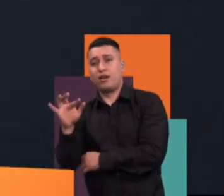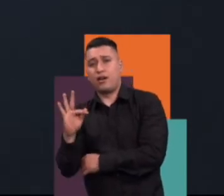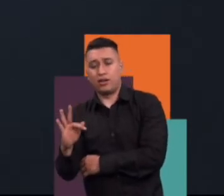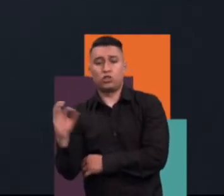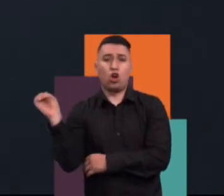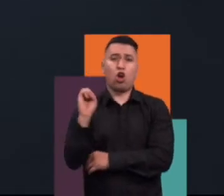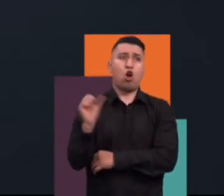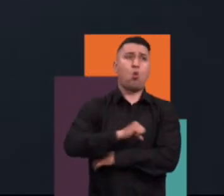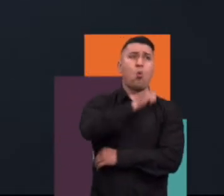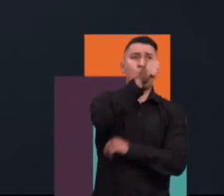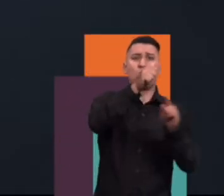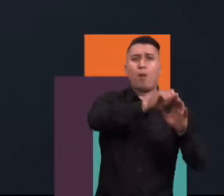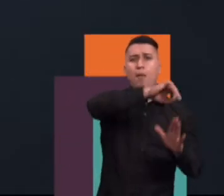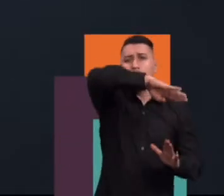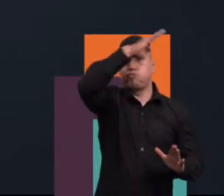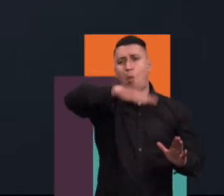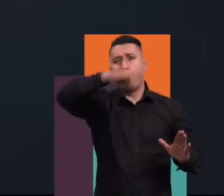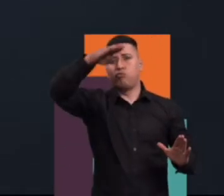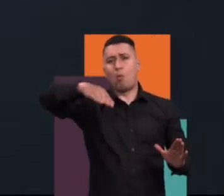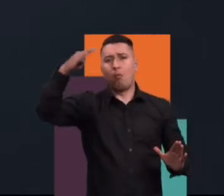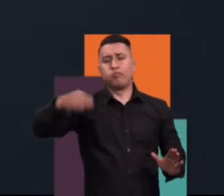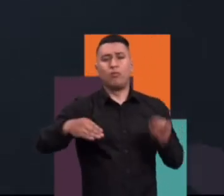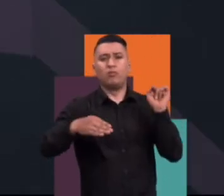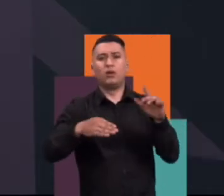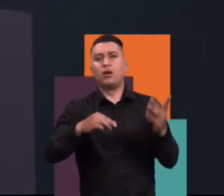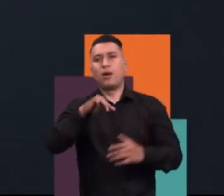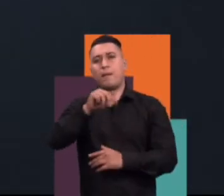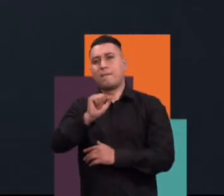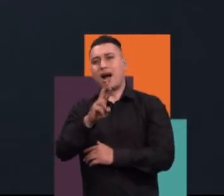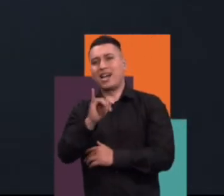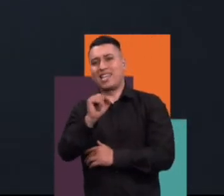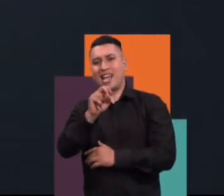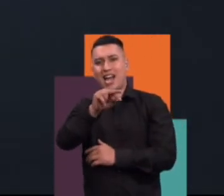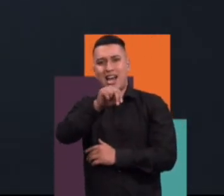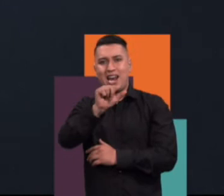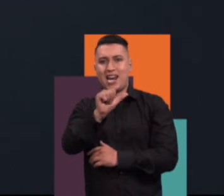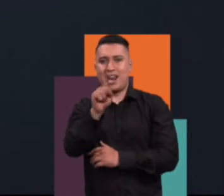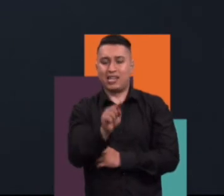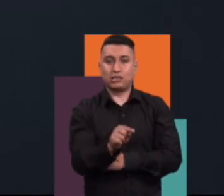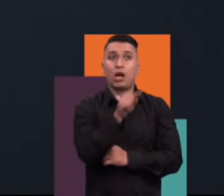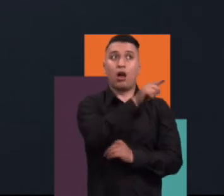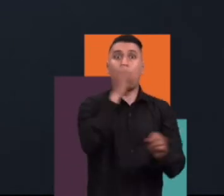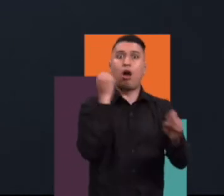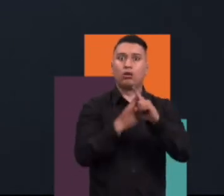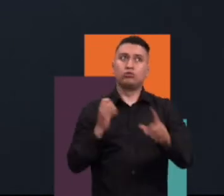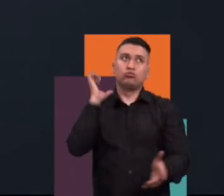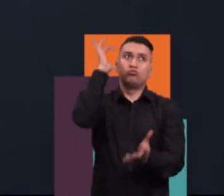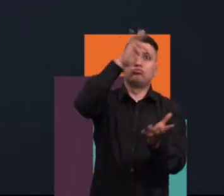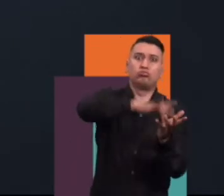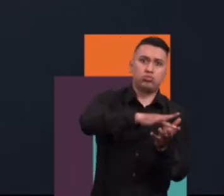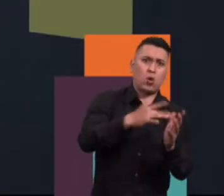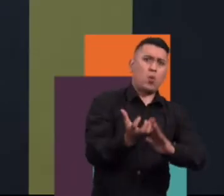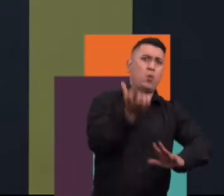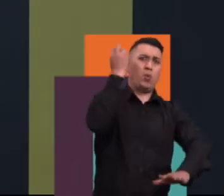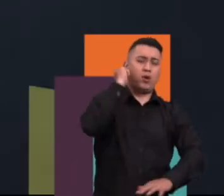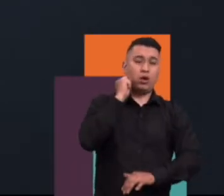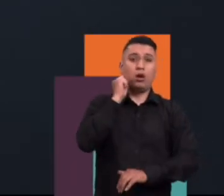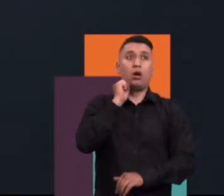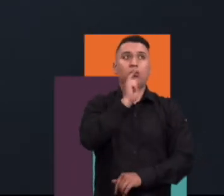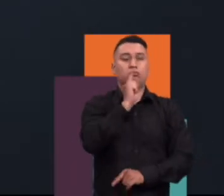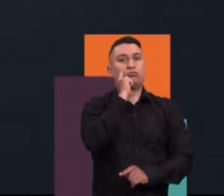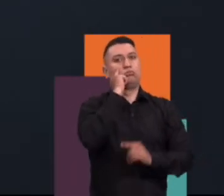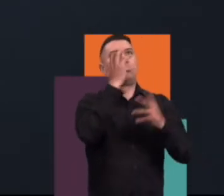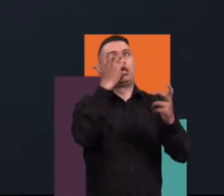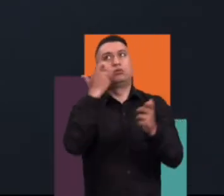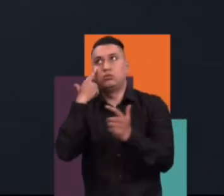la épica que hace grande una aventura. Y de acuerdo con Juan Pablo, la aventura tiene